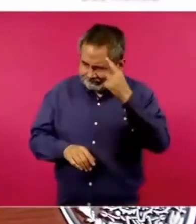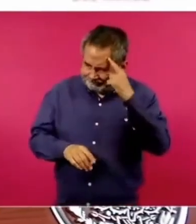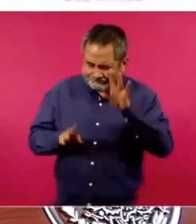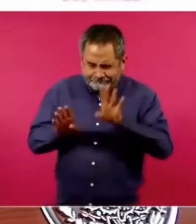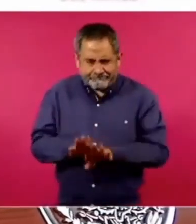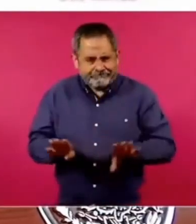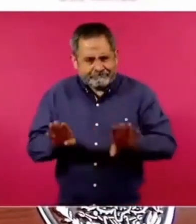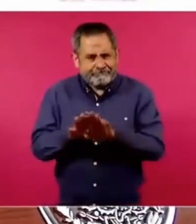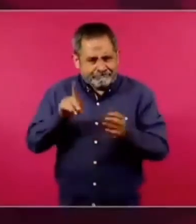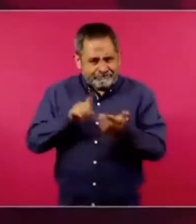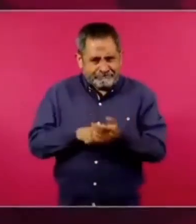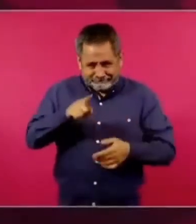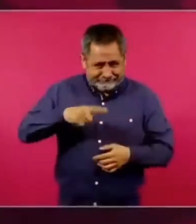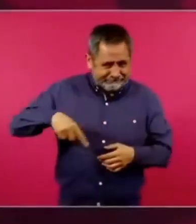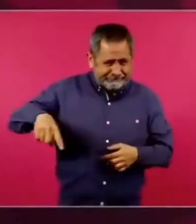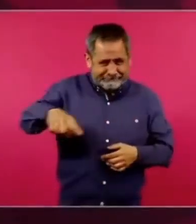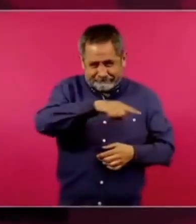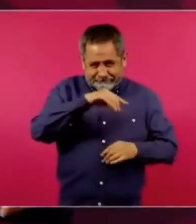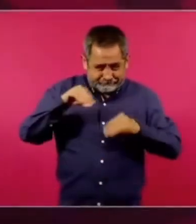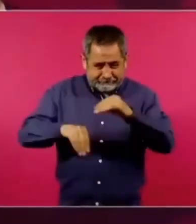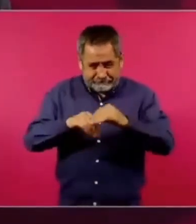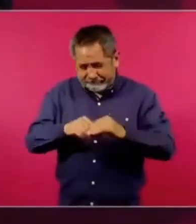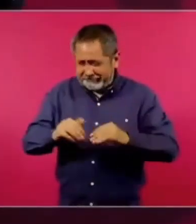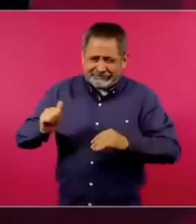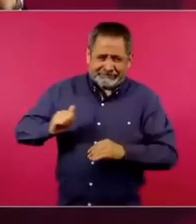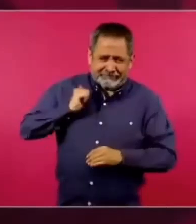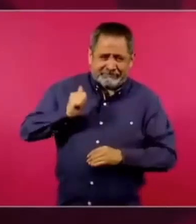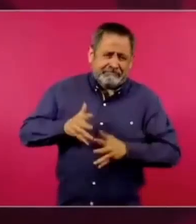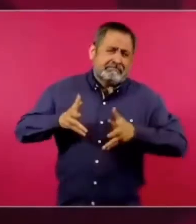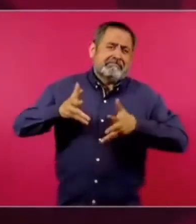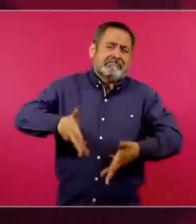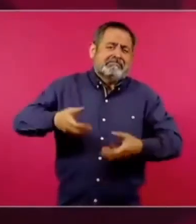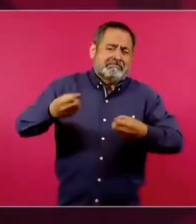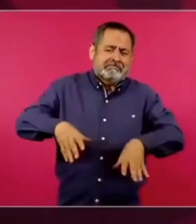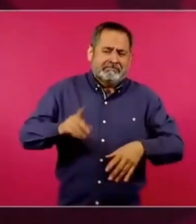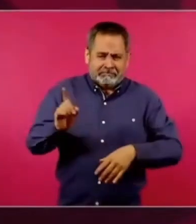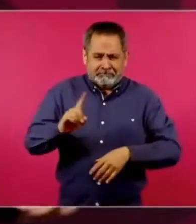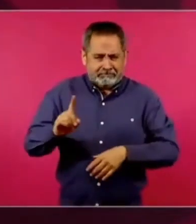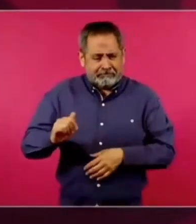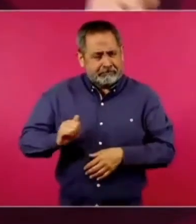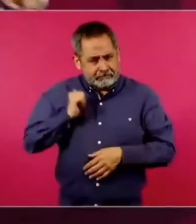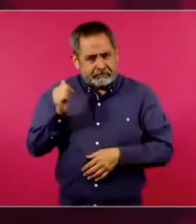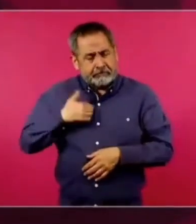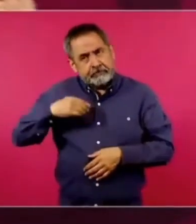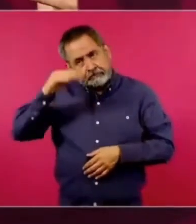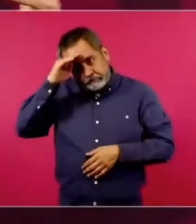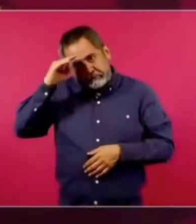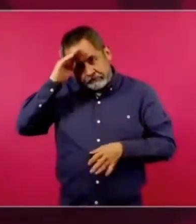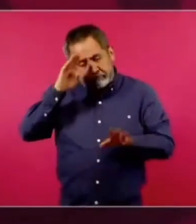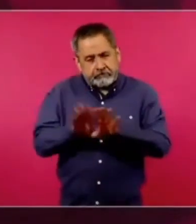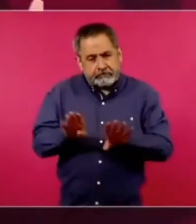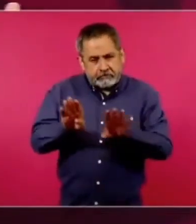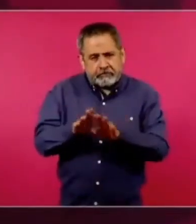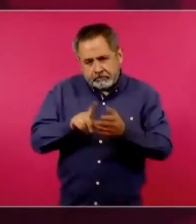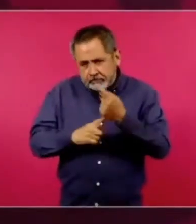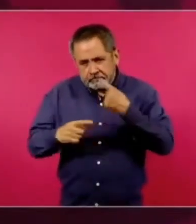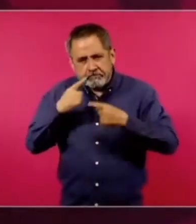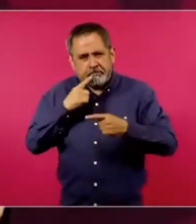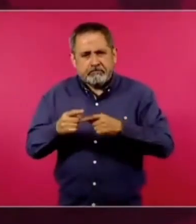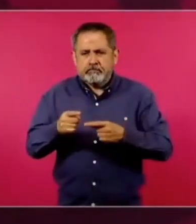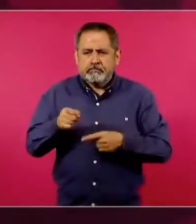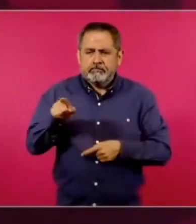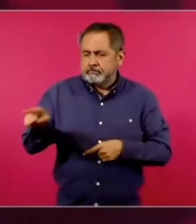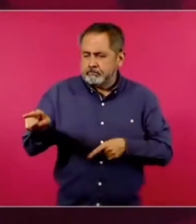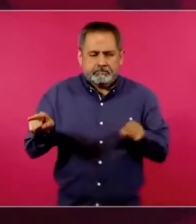todas esas instalaciones se aprovechen, que no se quede ahí y se está buscando una sociedad. Y